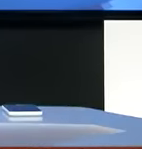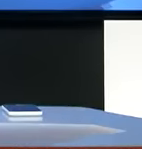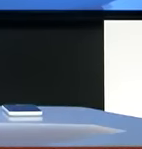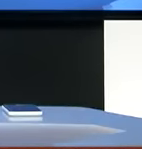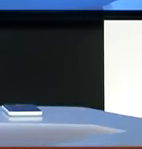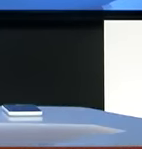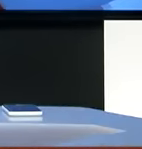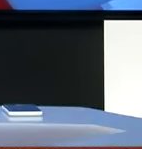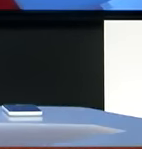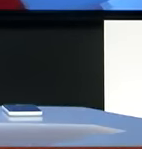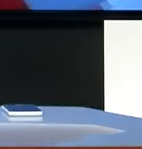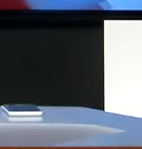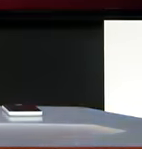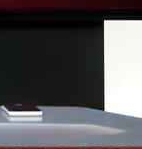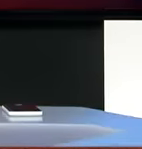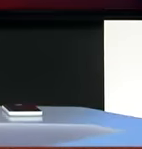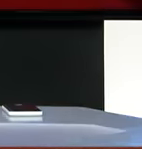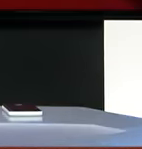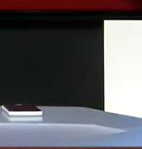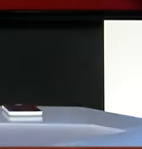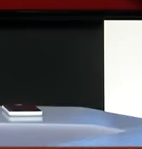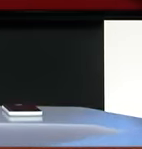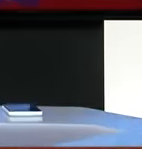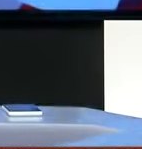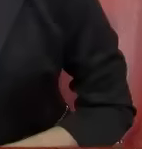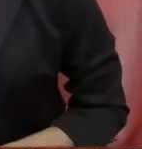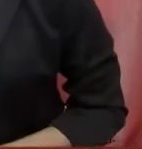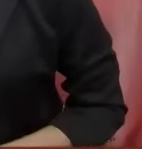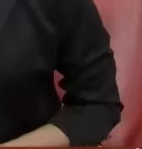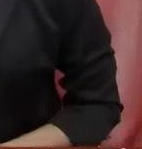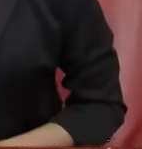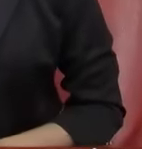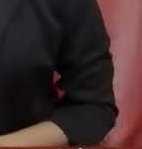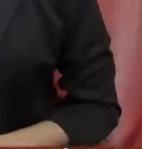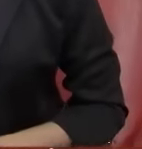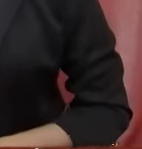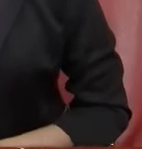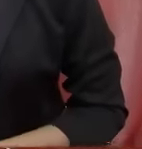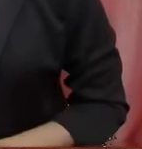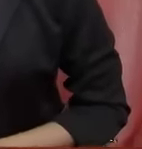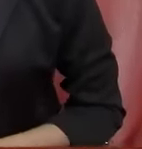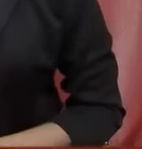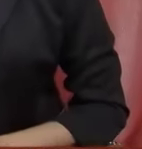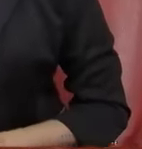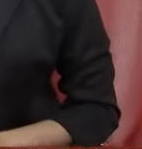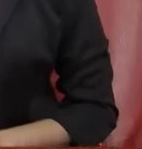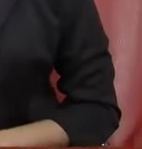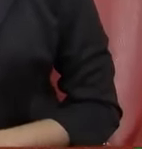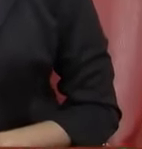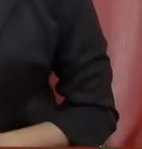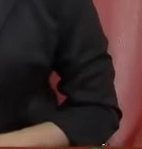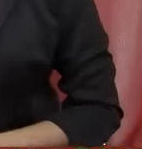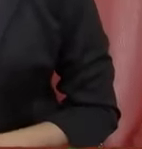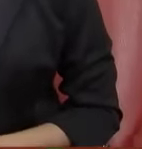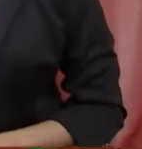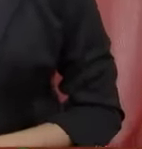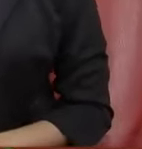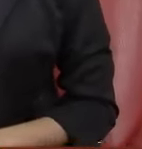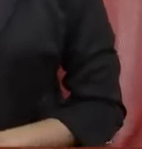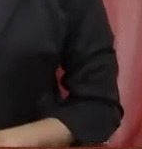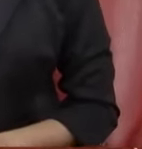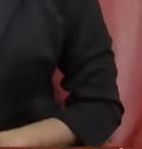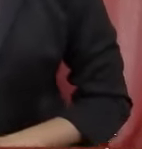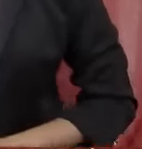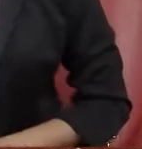fue hace poco en Londres Pero aquí en México, ¿cuándo fue? Me gustaría preguntarte, muy buenos días También hace muy poco, Omar También hace muy poco yo hago uso